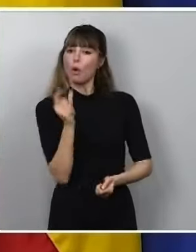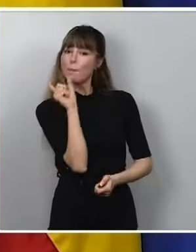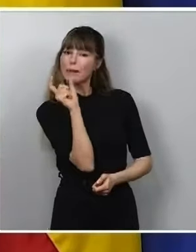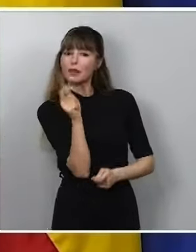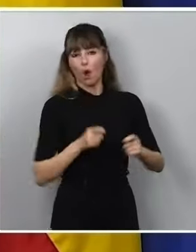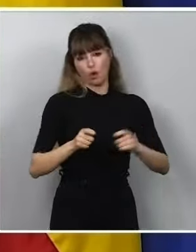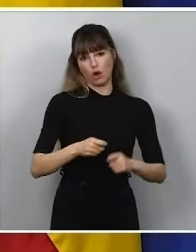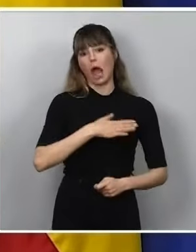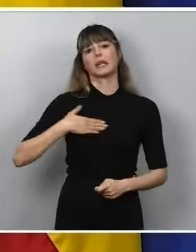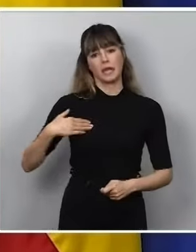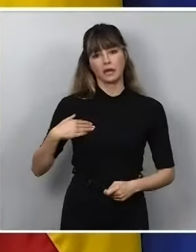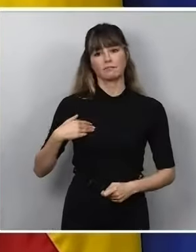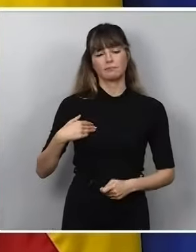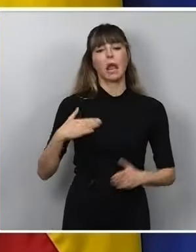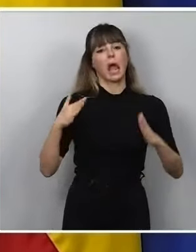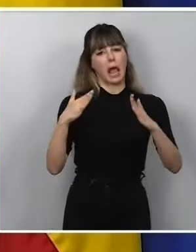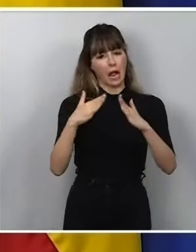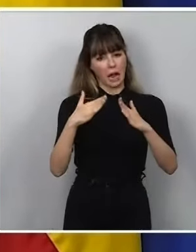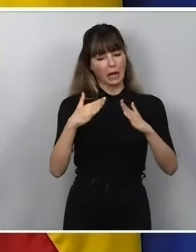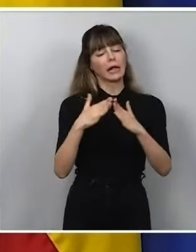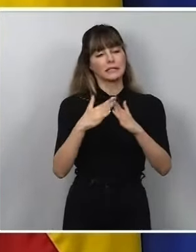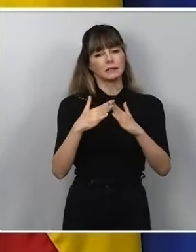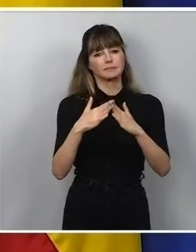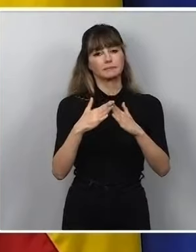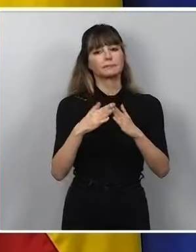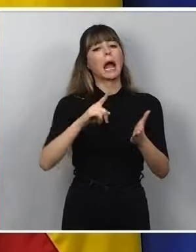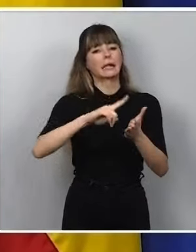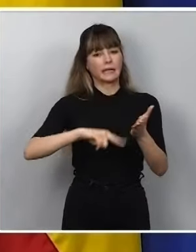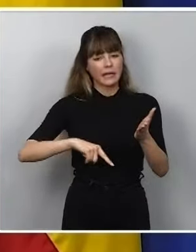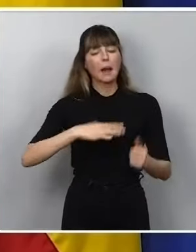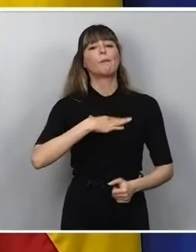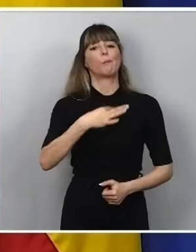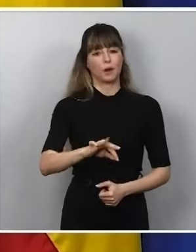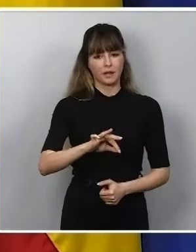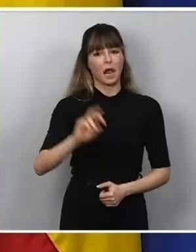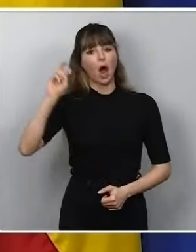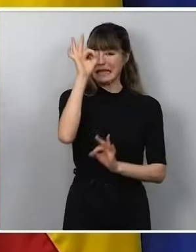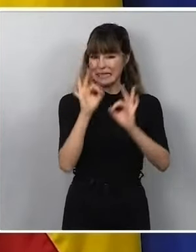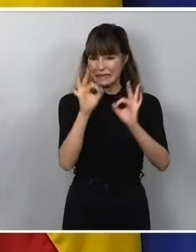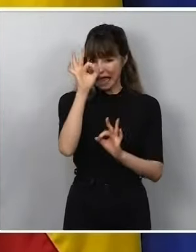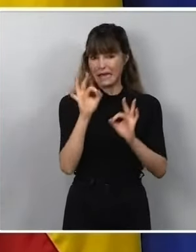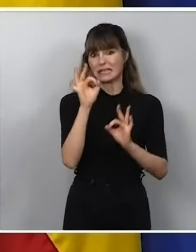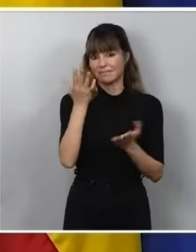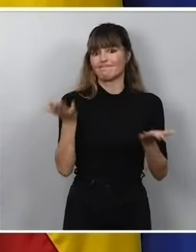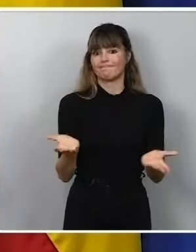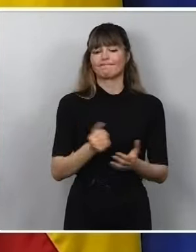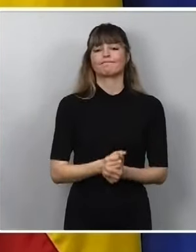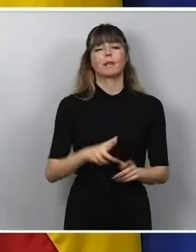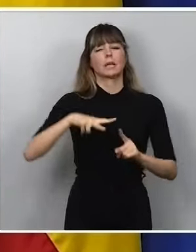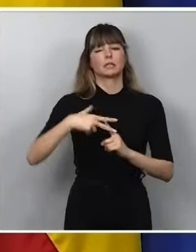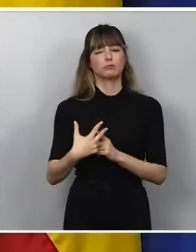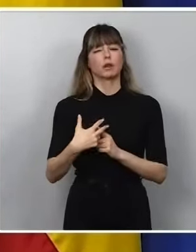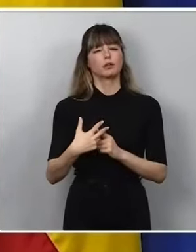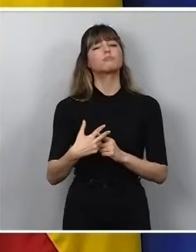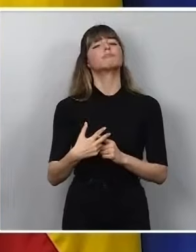podamos y puedan adquirir esa vivienda en alquiler y los otros en propiedad. Vamos a abordar esa situación